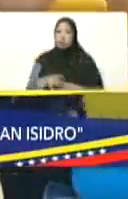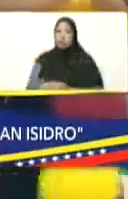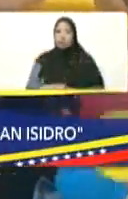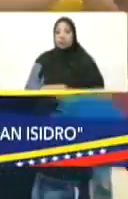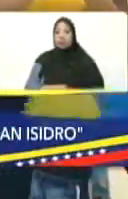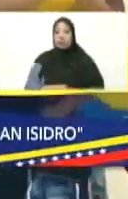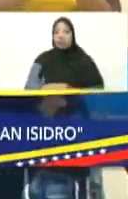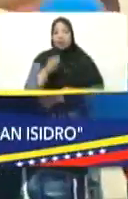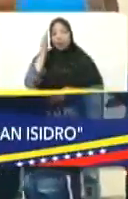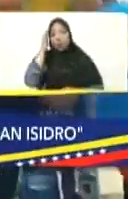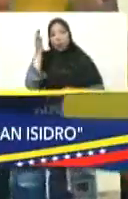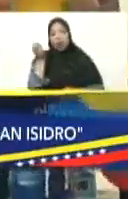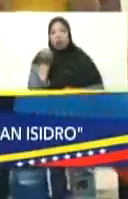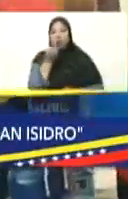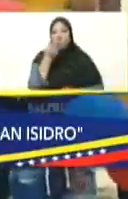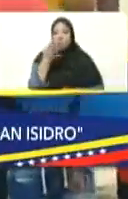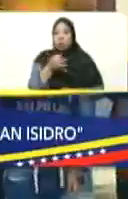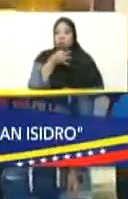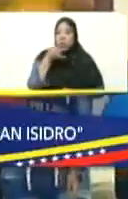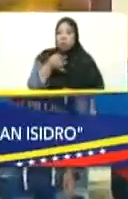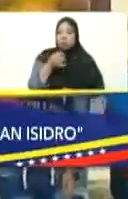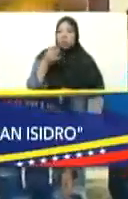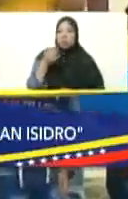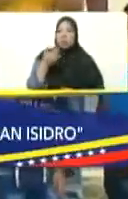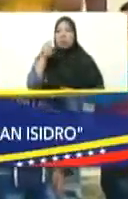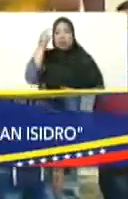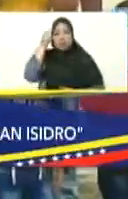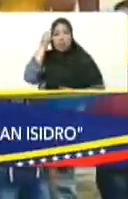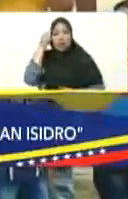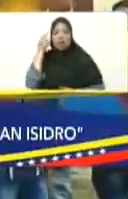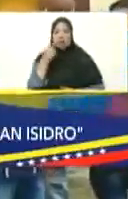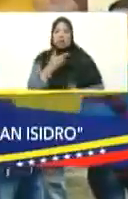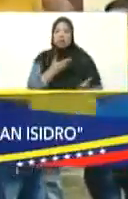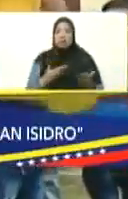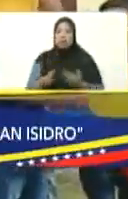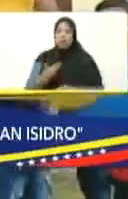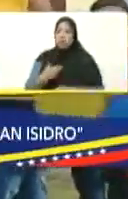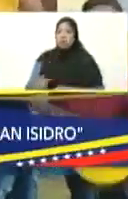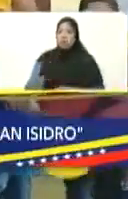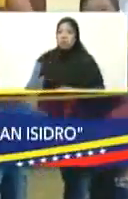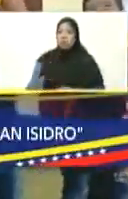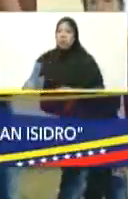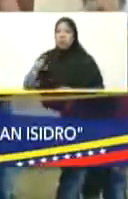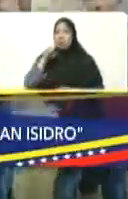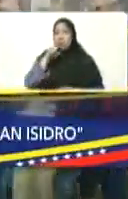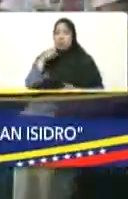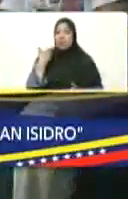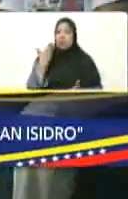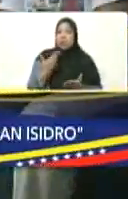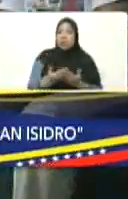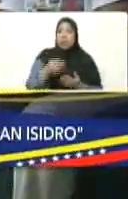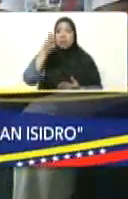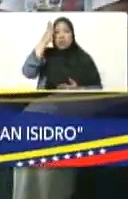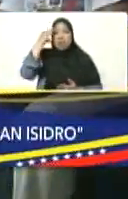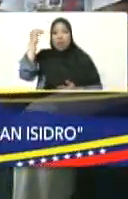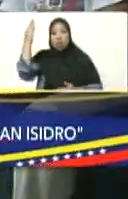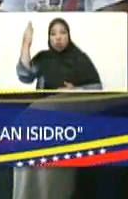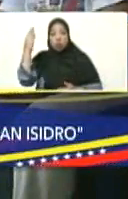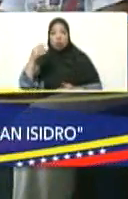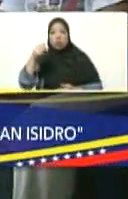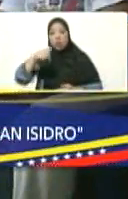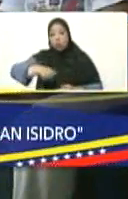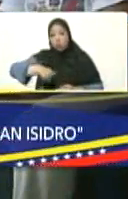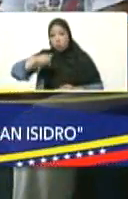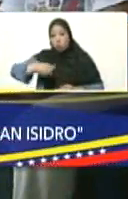Muy buenas tardes, buenos días, como este presidente, ¿verdad? Primeramente, darle gracias a Dios, ¿verdad? Porque estamos